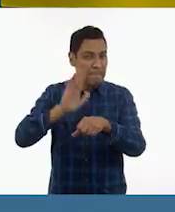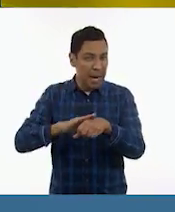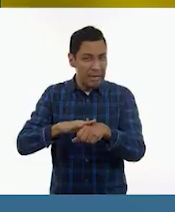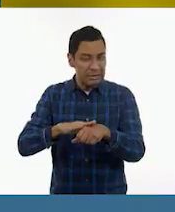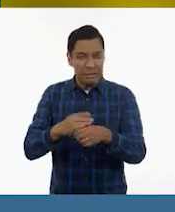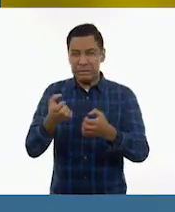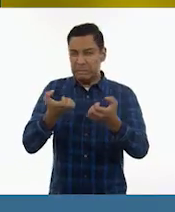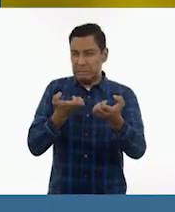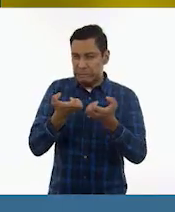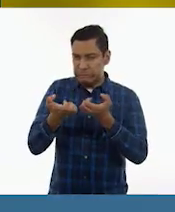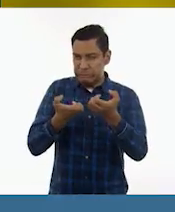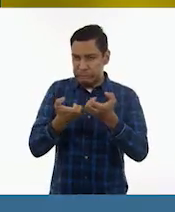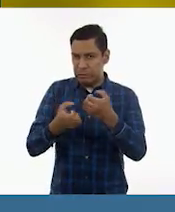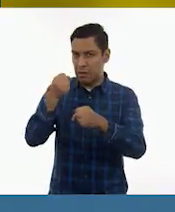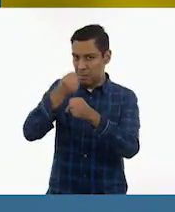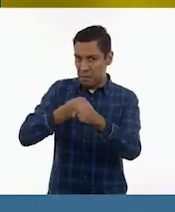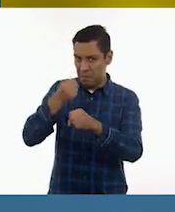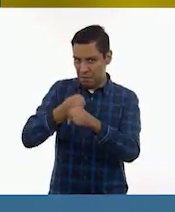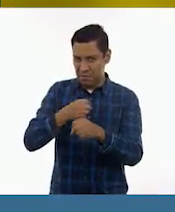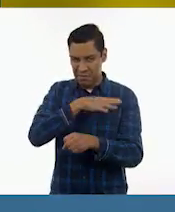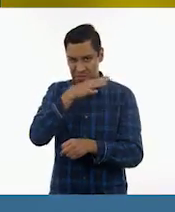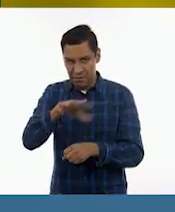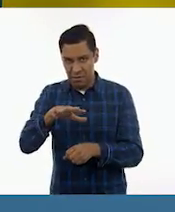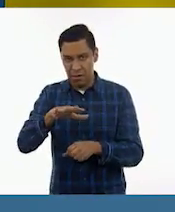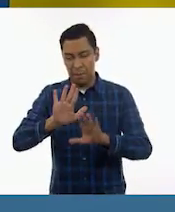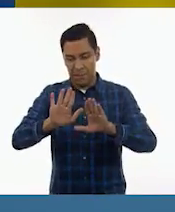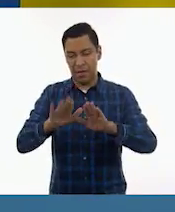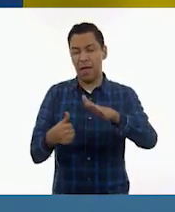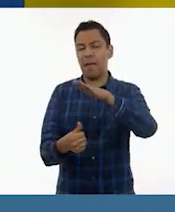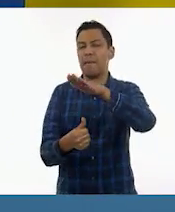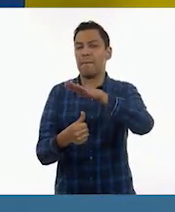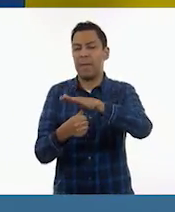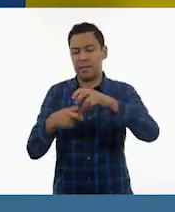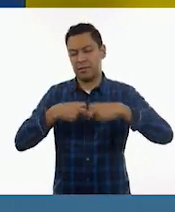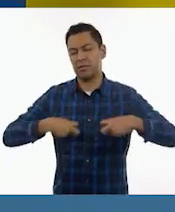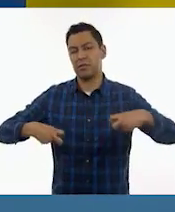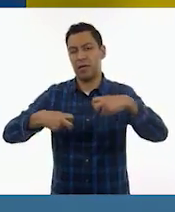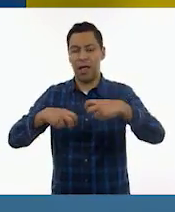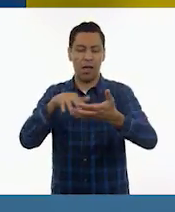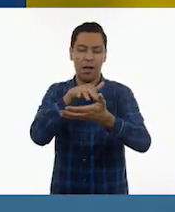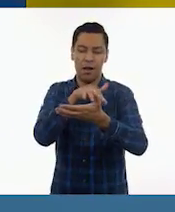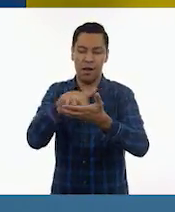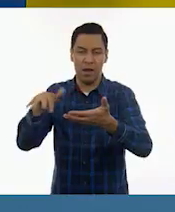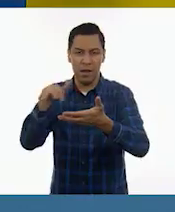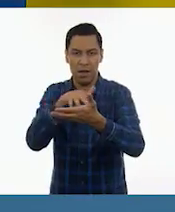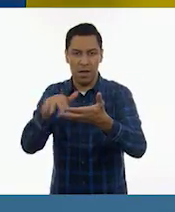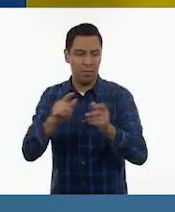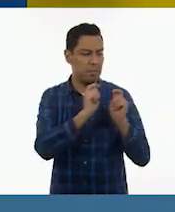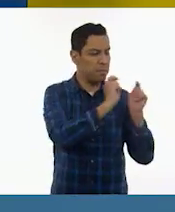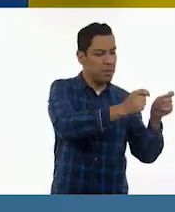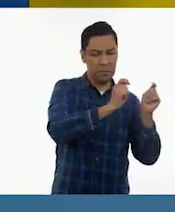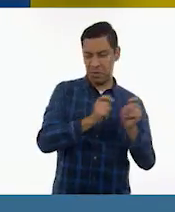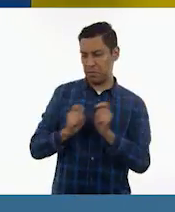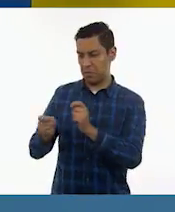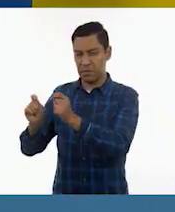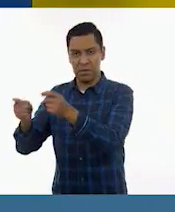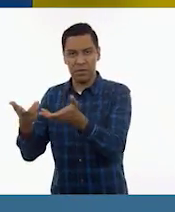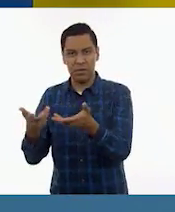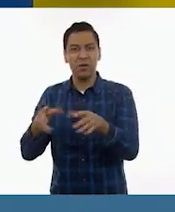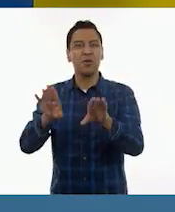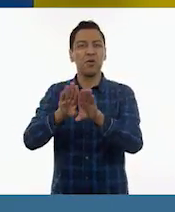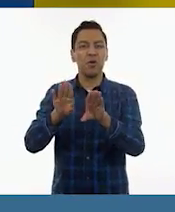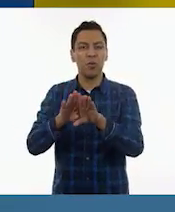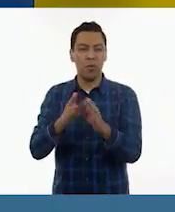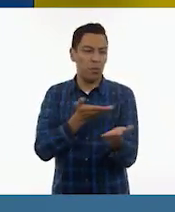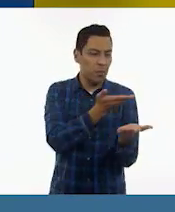general, porque ya vimos el de mesa, ¿verdad? Que ahí se hace la lectura, se hace el análisis, vamos a recordarlo, que ahí es